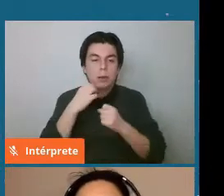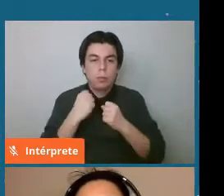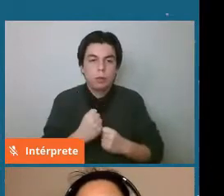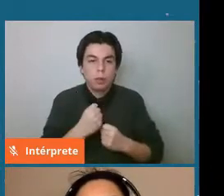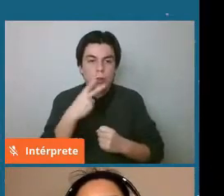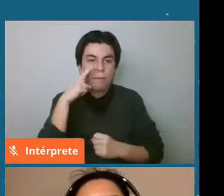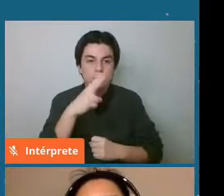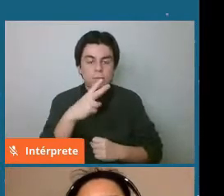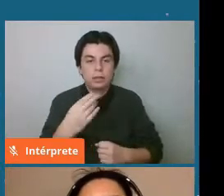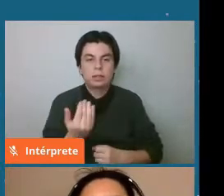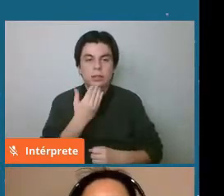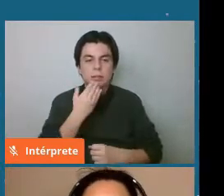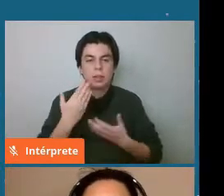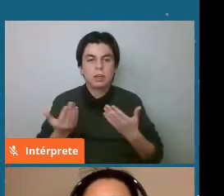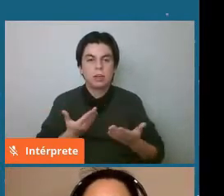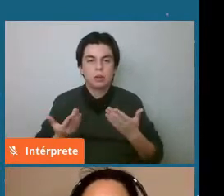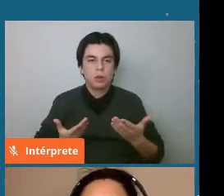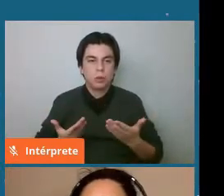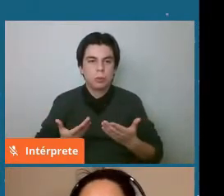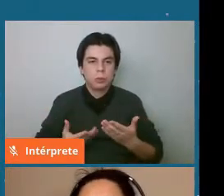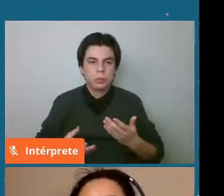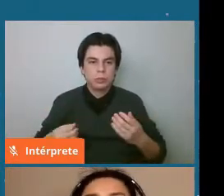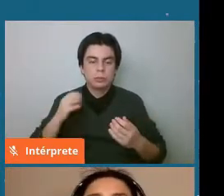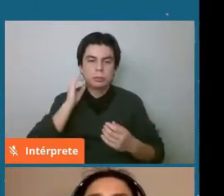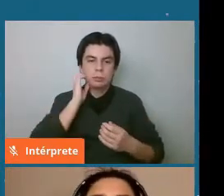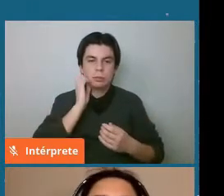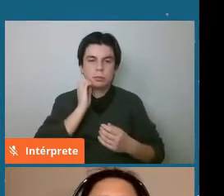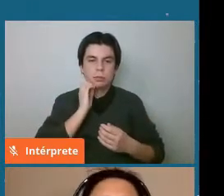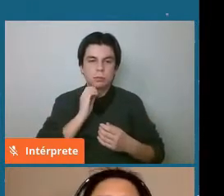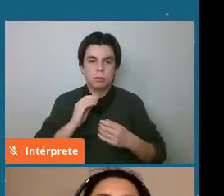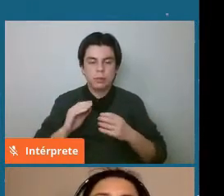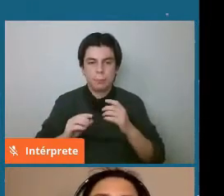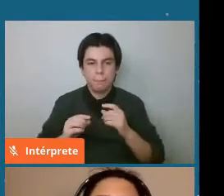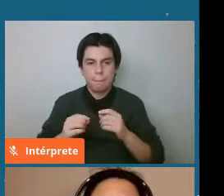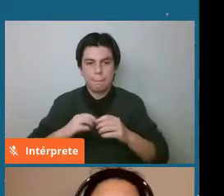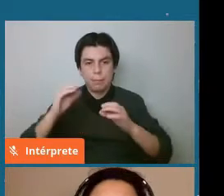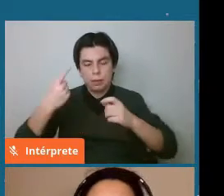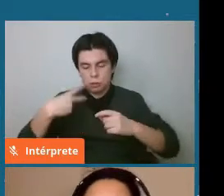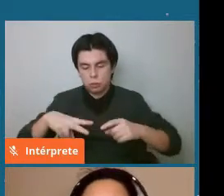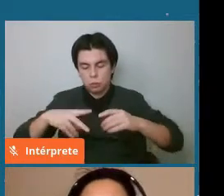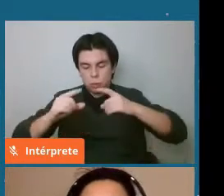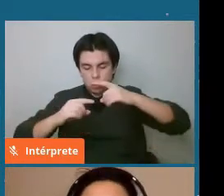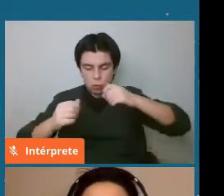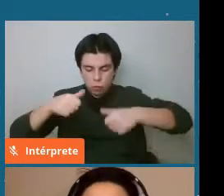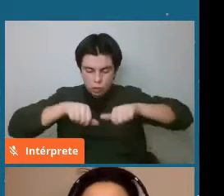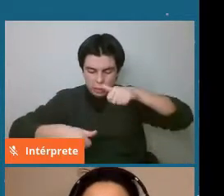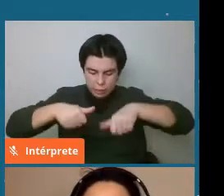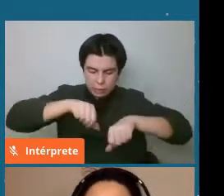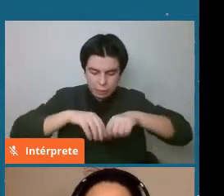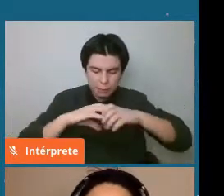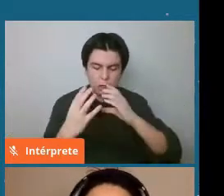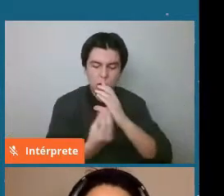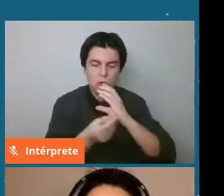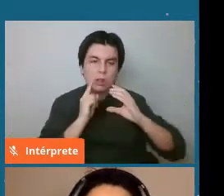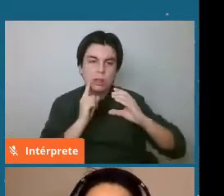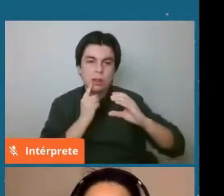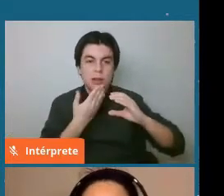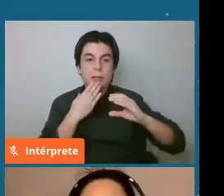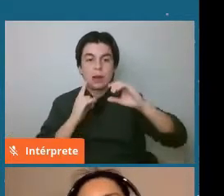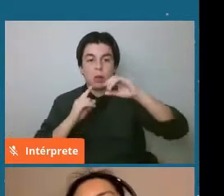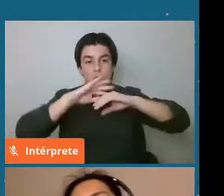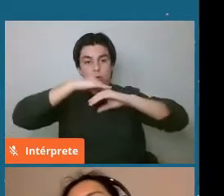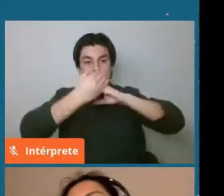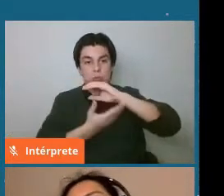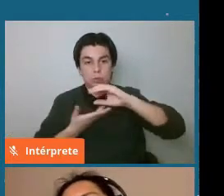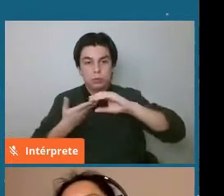reflejan la composición química que puede tener y algunos otros efectos superpuestos de la superficie, porque la